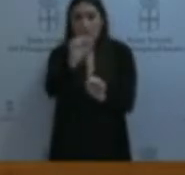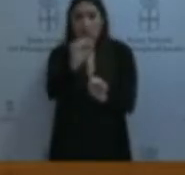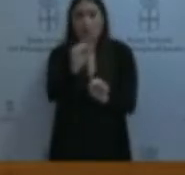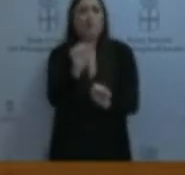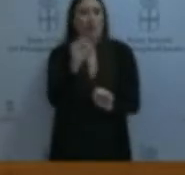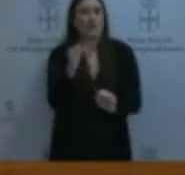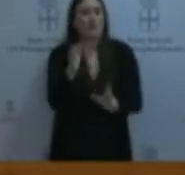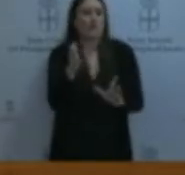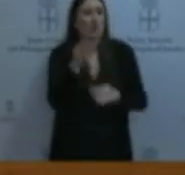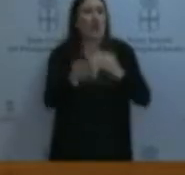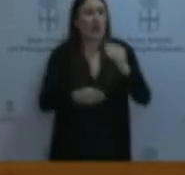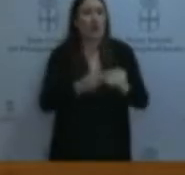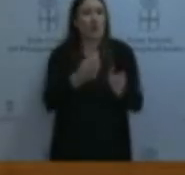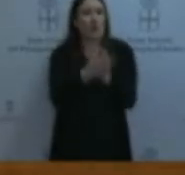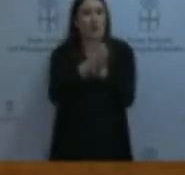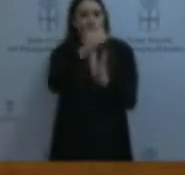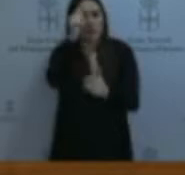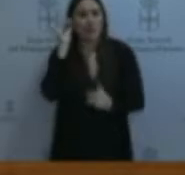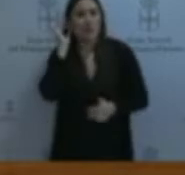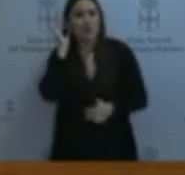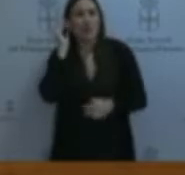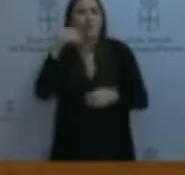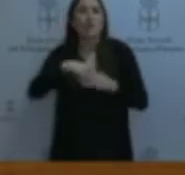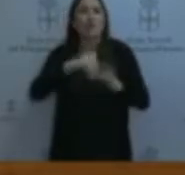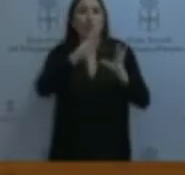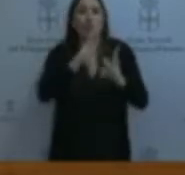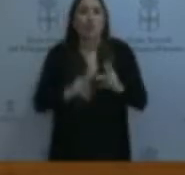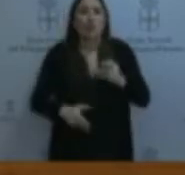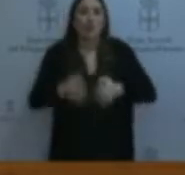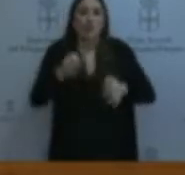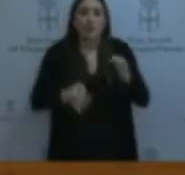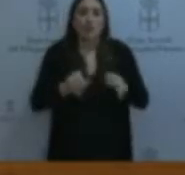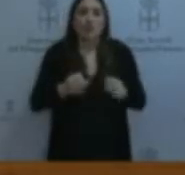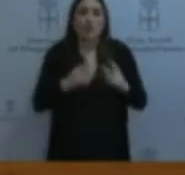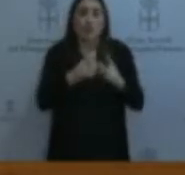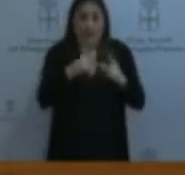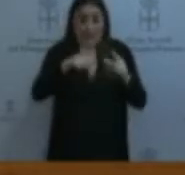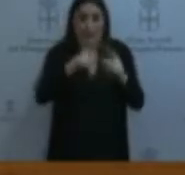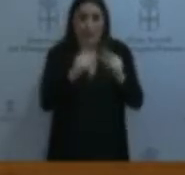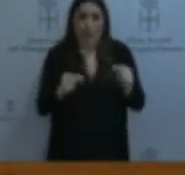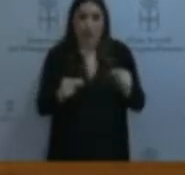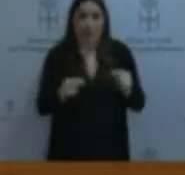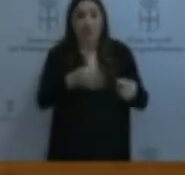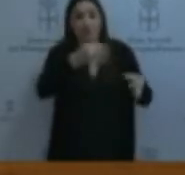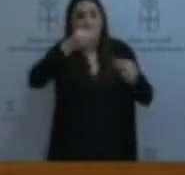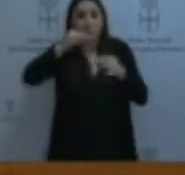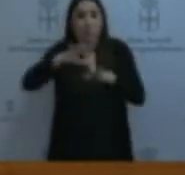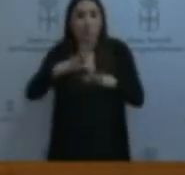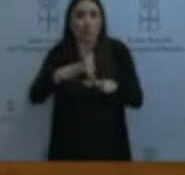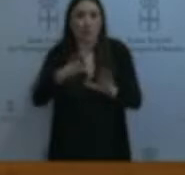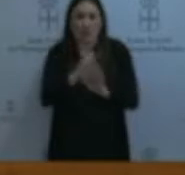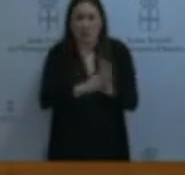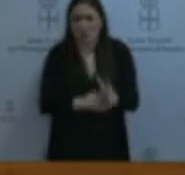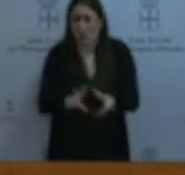hicieron en más de una ocasión las compañeras y compañeros de las administraciones de justicia, la asturiana en concreto, que fueron transferidos en pésimas condiciones